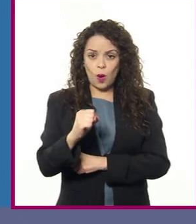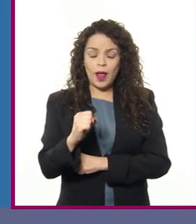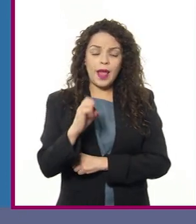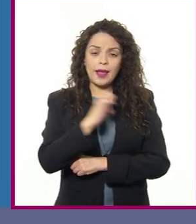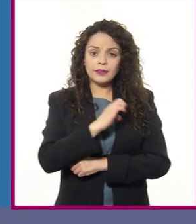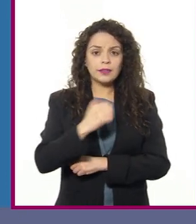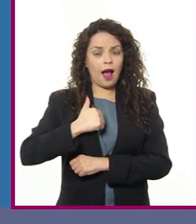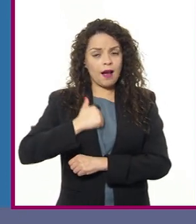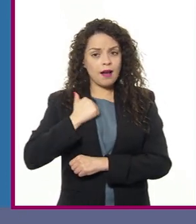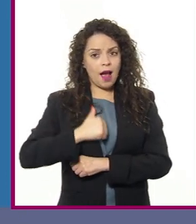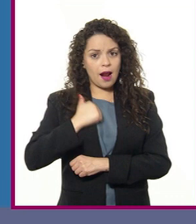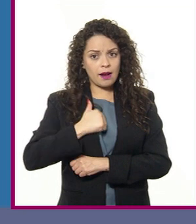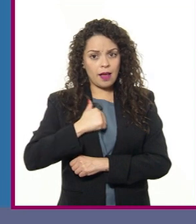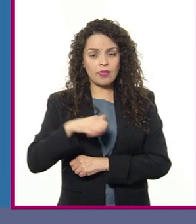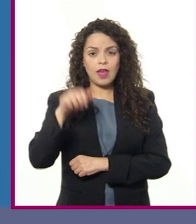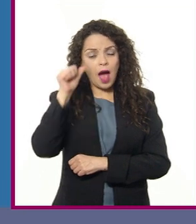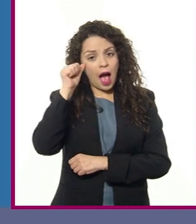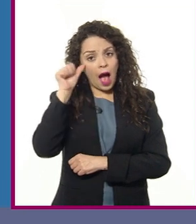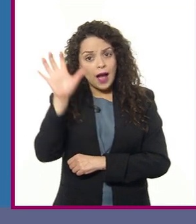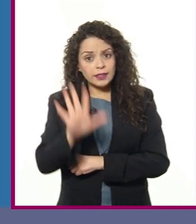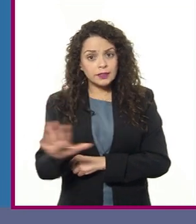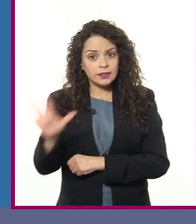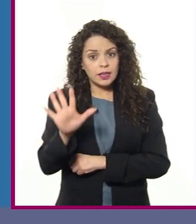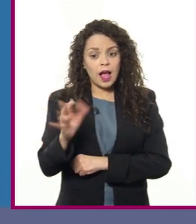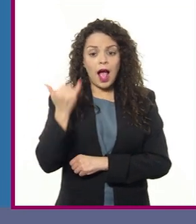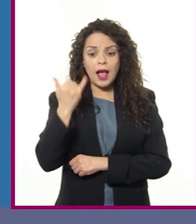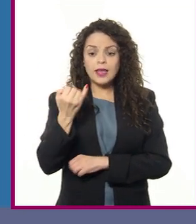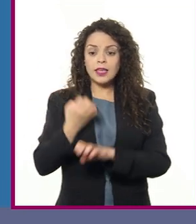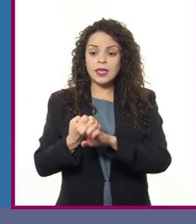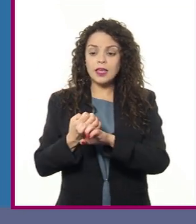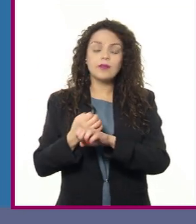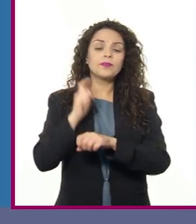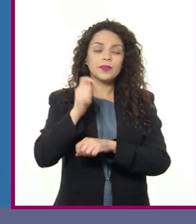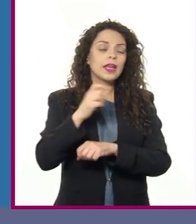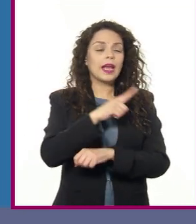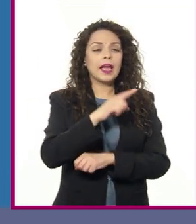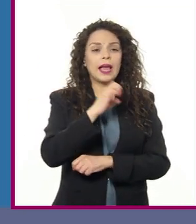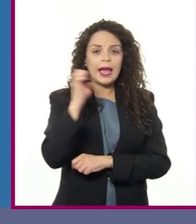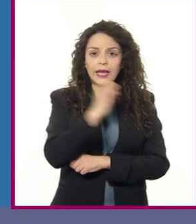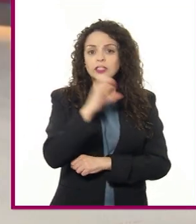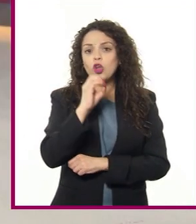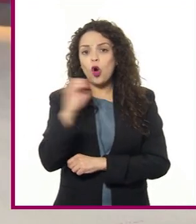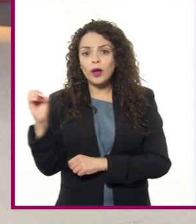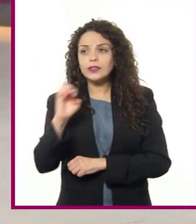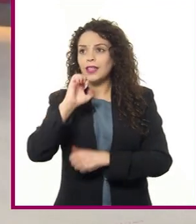el centro del continente asiático, así como el este y oeste de Europa.